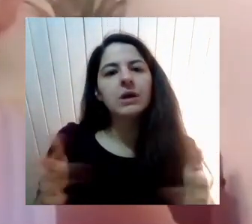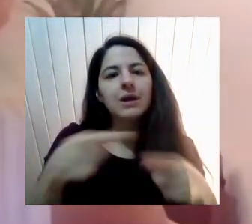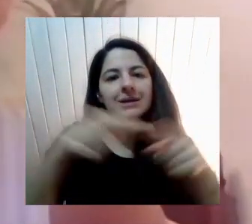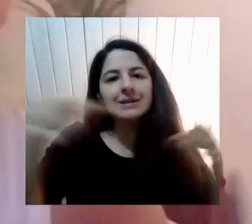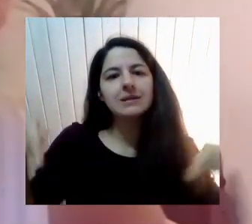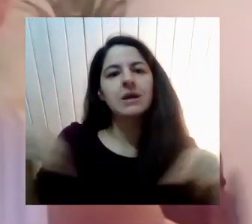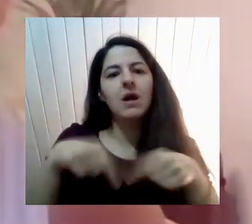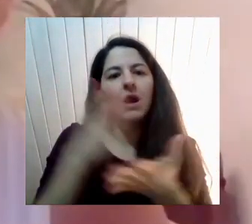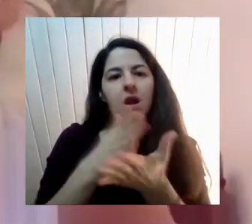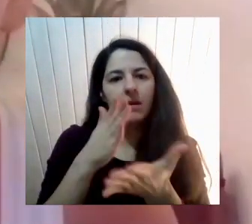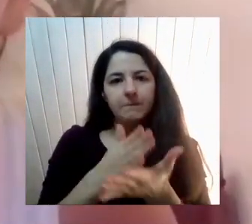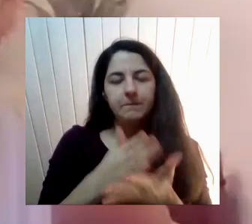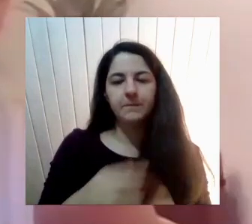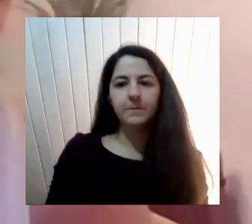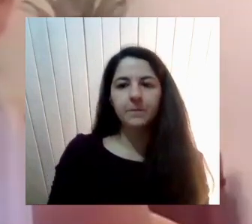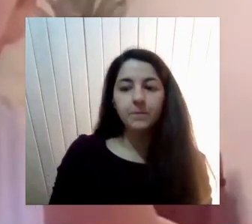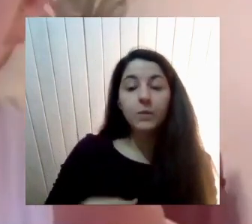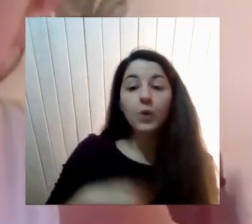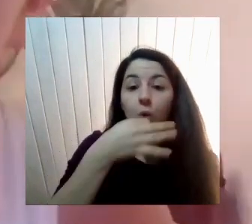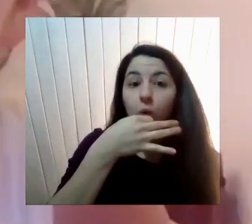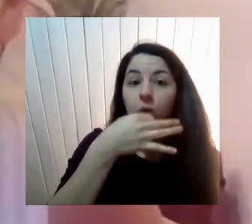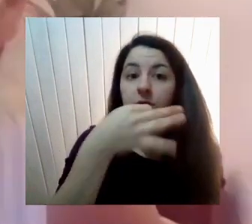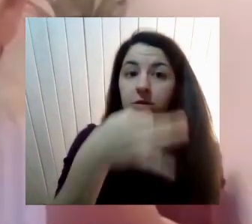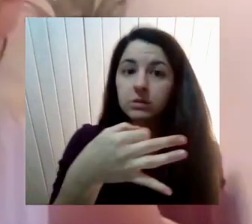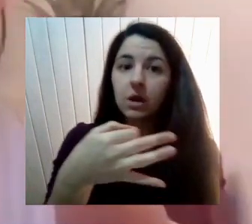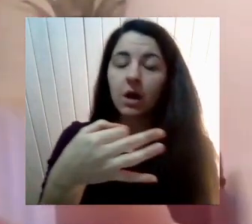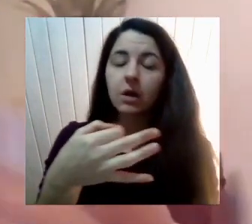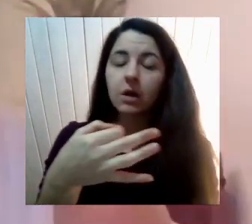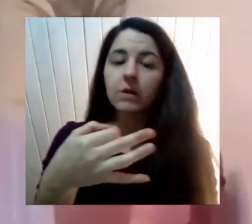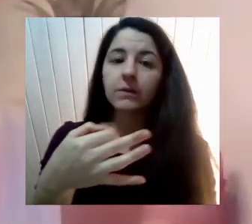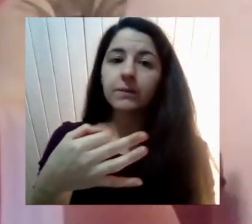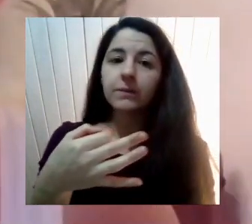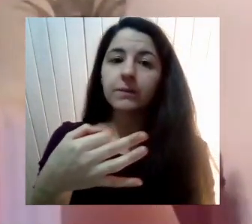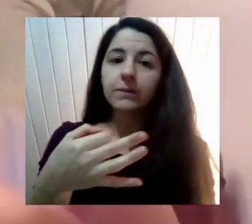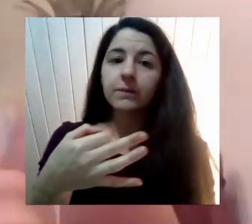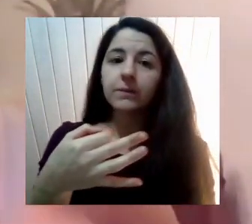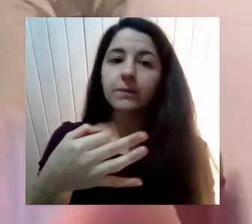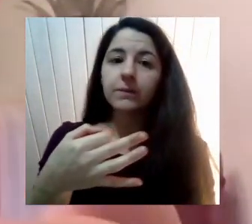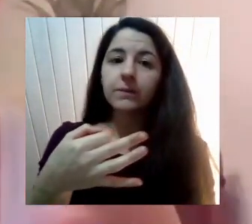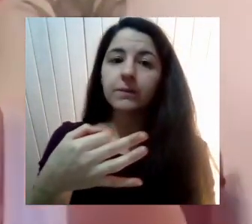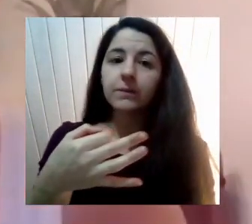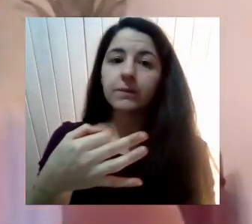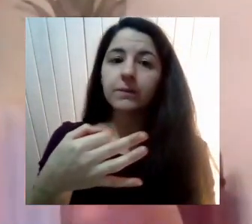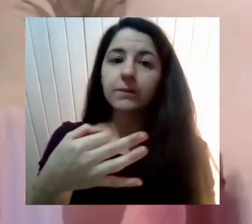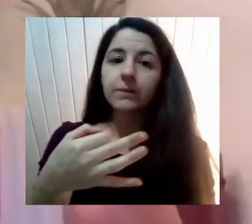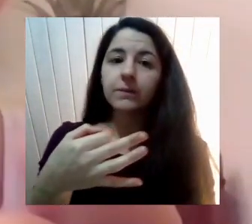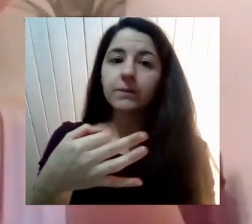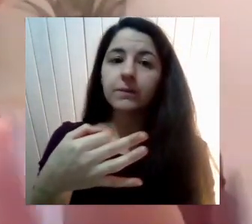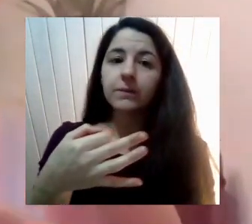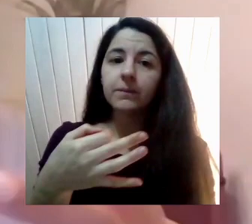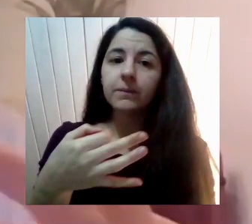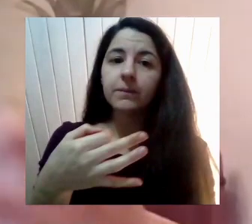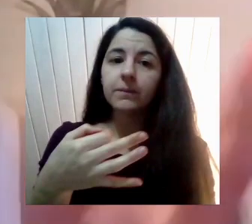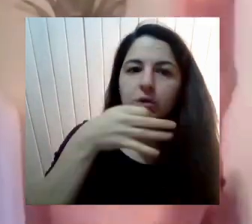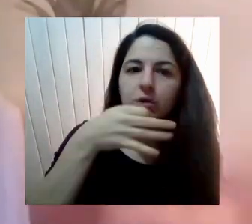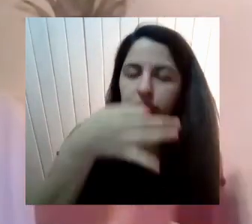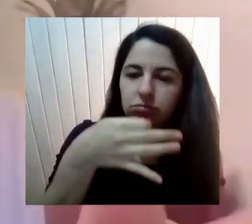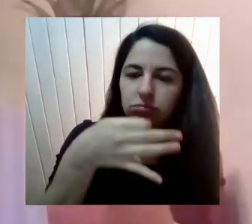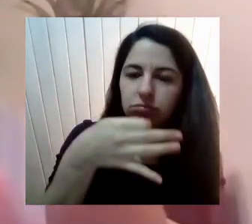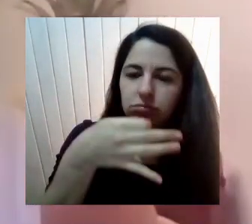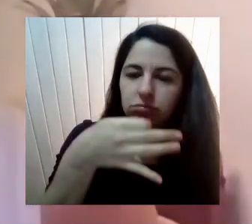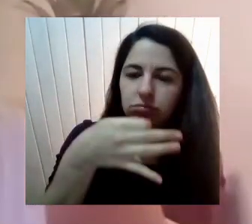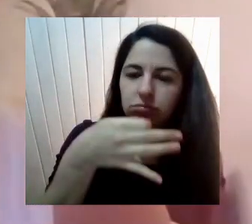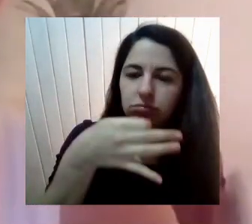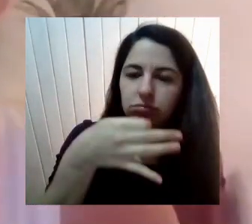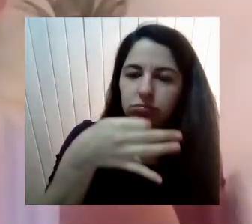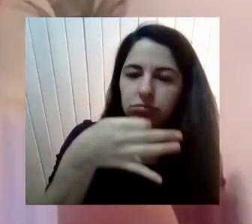día A las personas Que me siguen En Instagram Que Al principio Del año Y al principio De cada semestre Yo siempre Le doy a mi